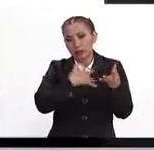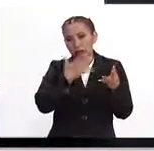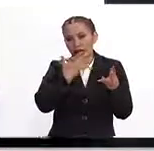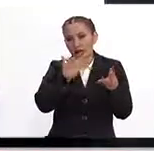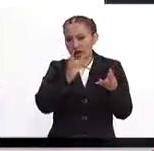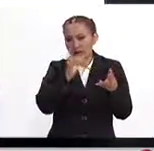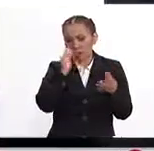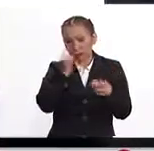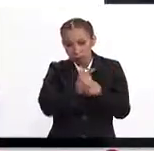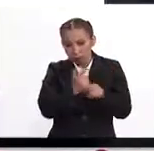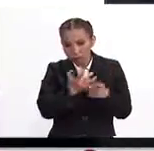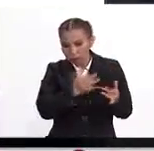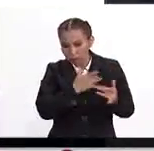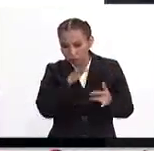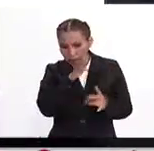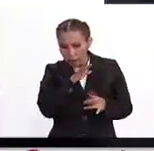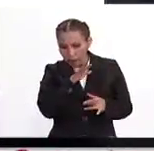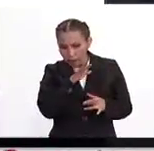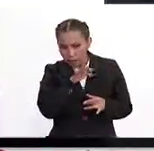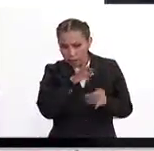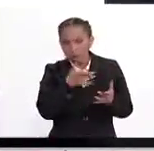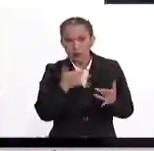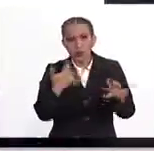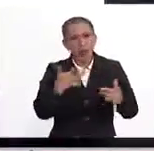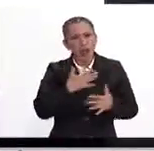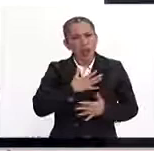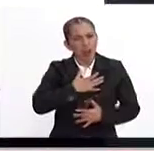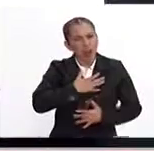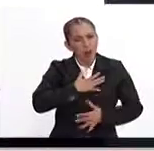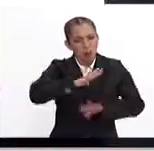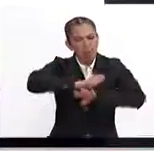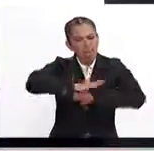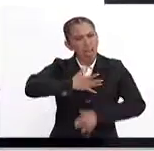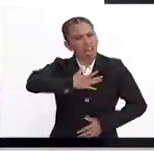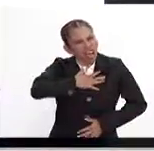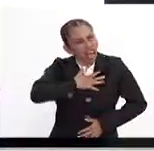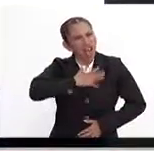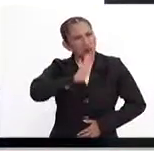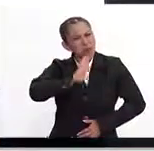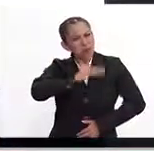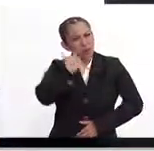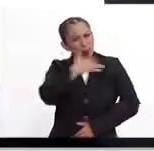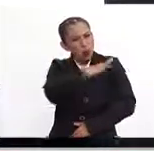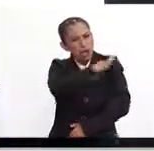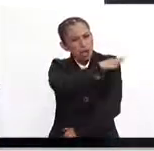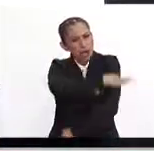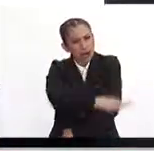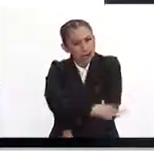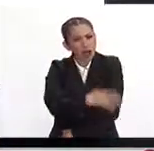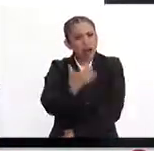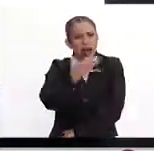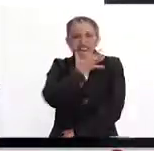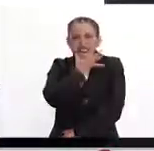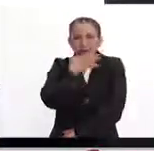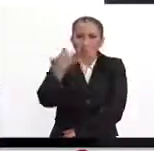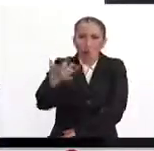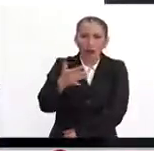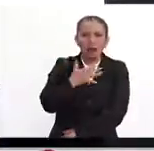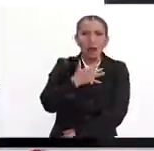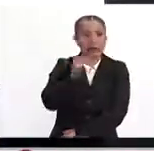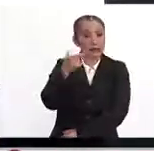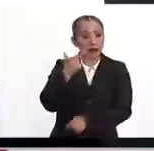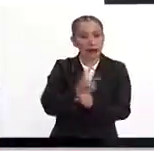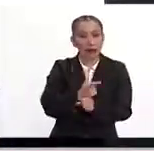fáciles de... ¿Identificar? De identificar, pero también de que nosotros, no sé, generemos algún pretexto de,